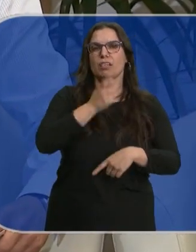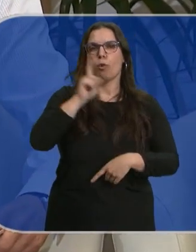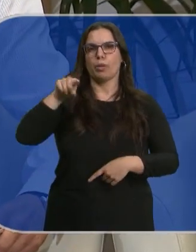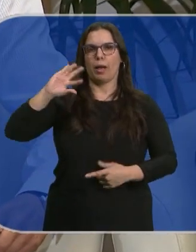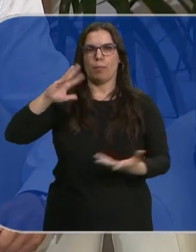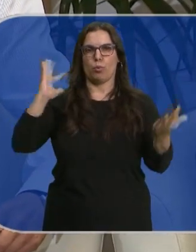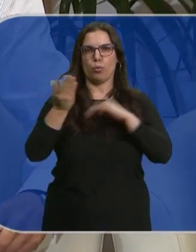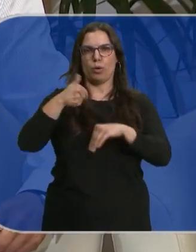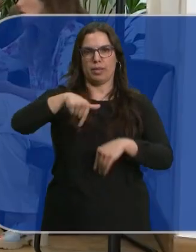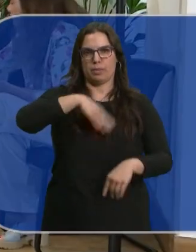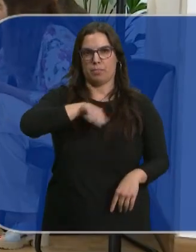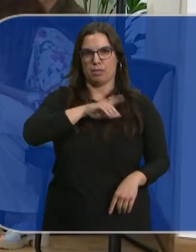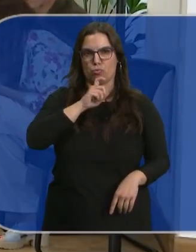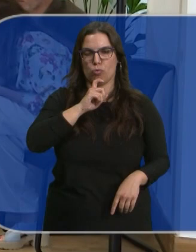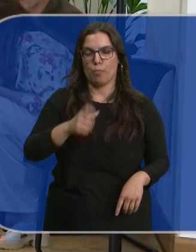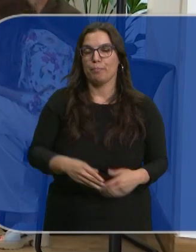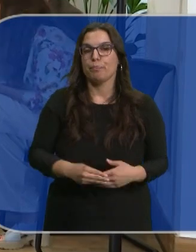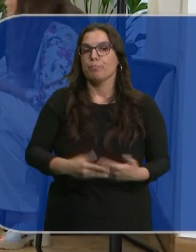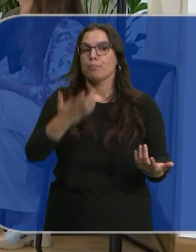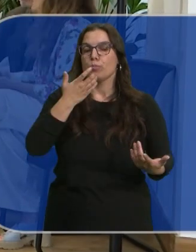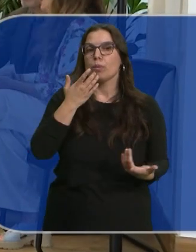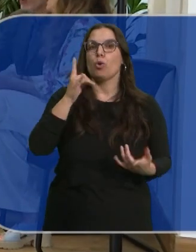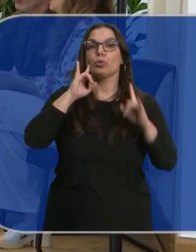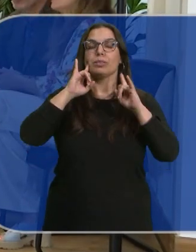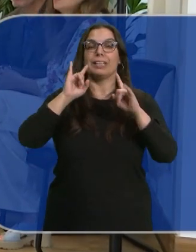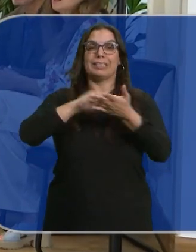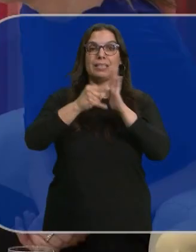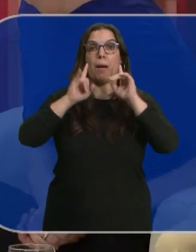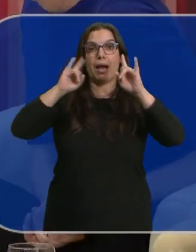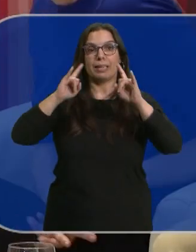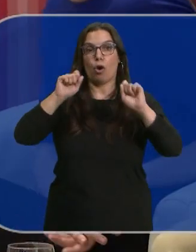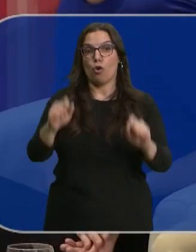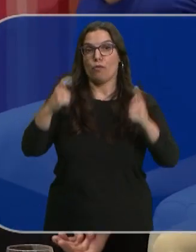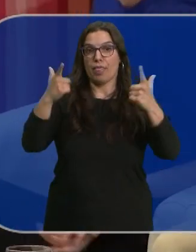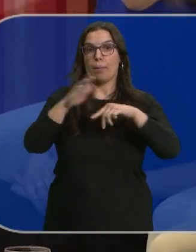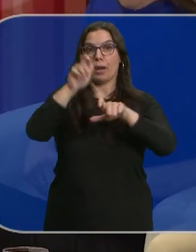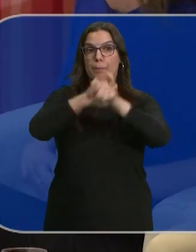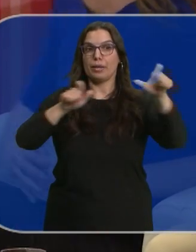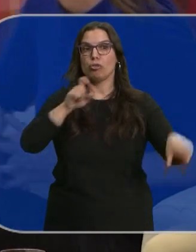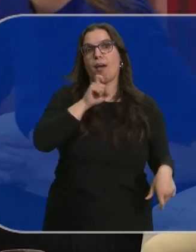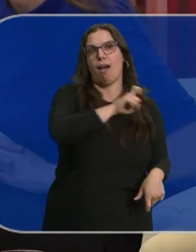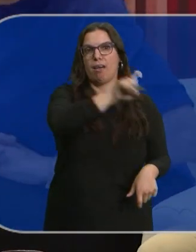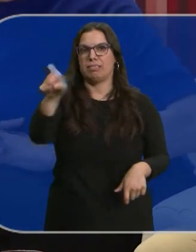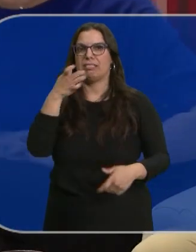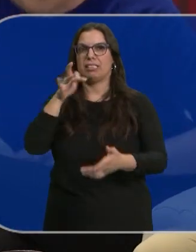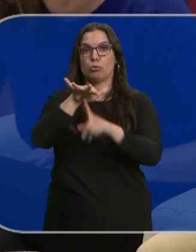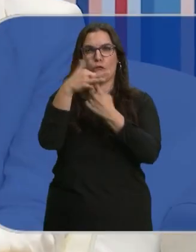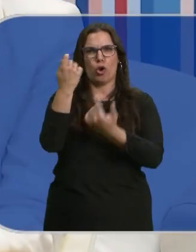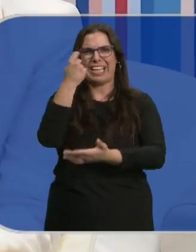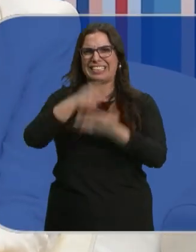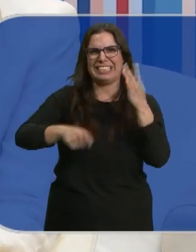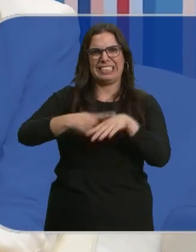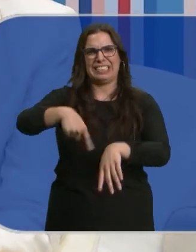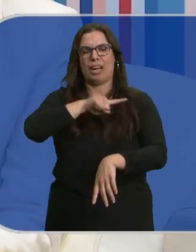Entre las principales conclusiones, la pertinencia de un sistema de alertas oficial que avise a la población de fenómenos extremos y la